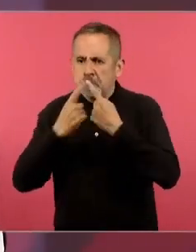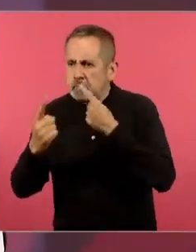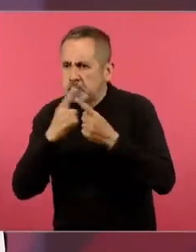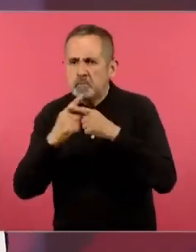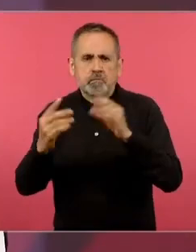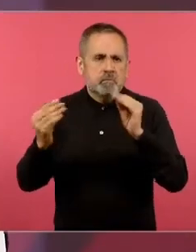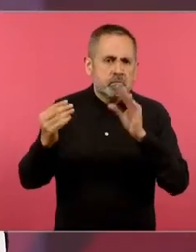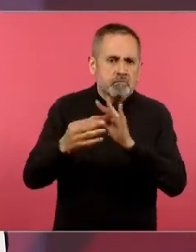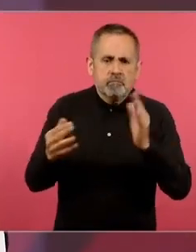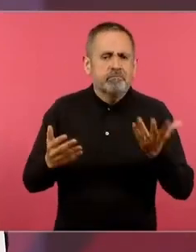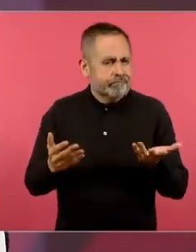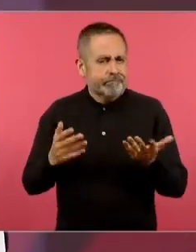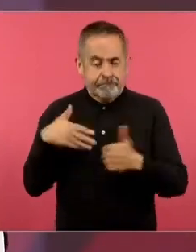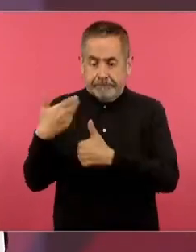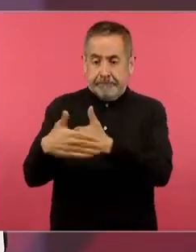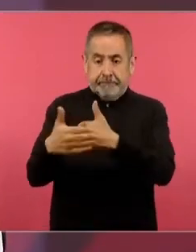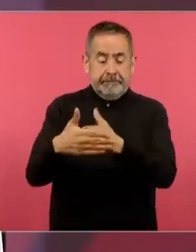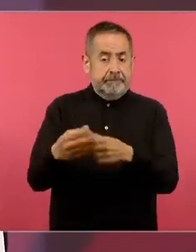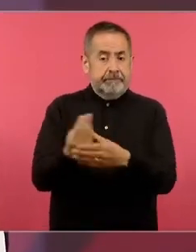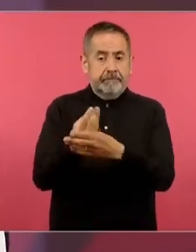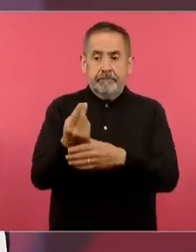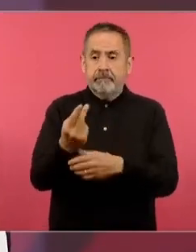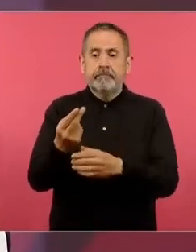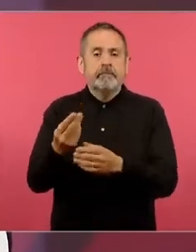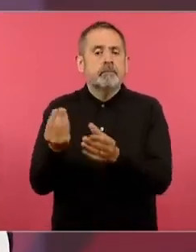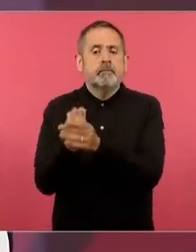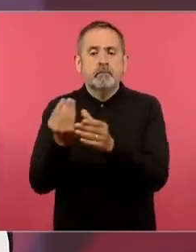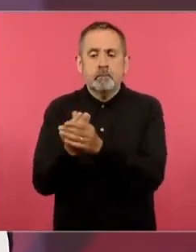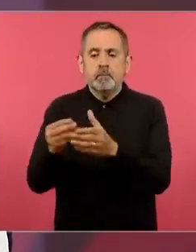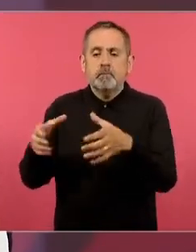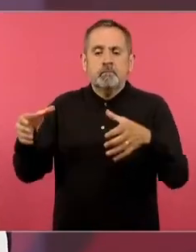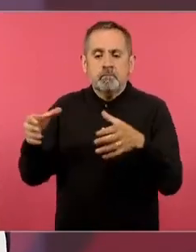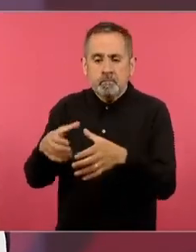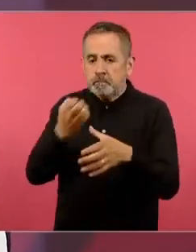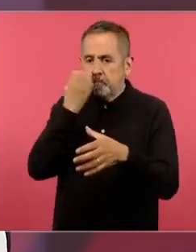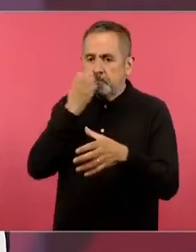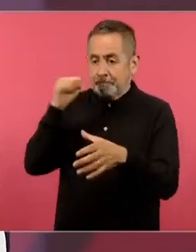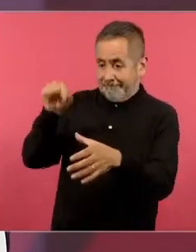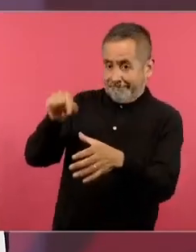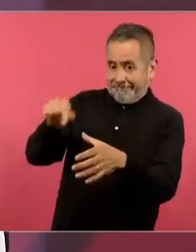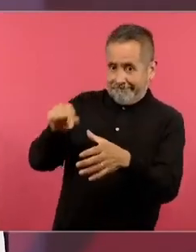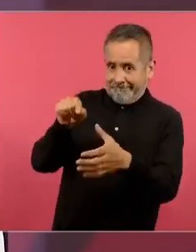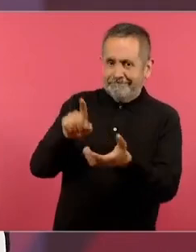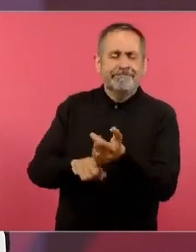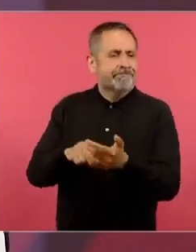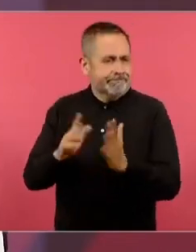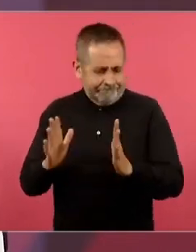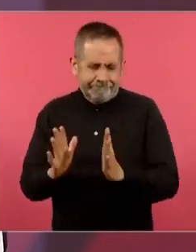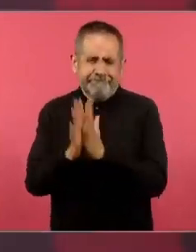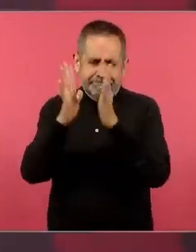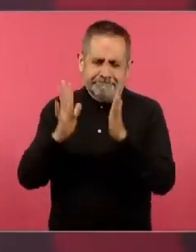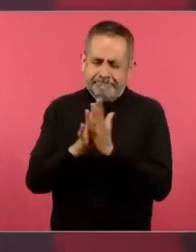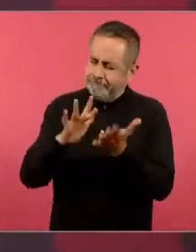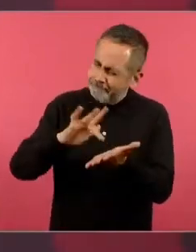tendremos todos los talleres de discusión en las escuelas. Ahí agradeceremos a todos su